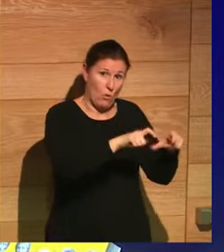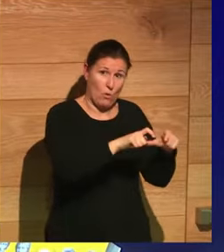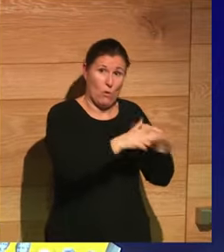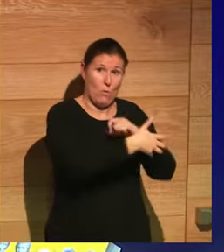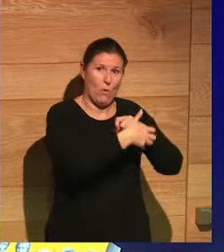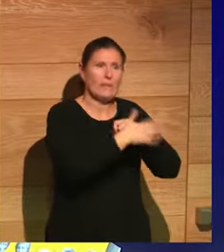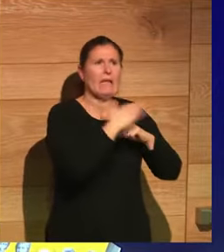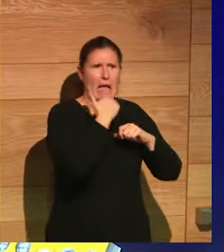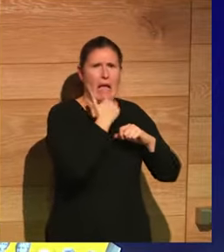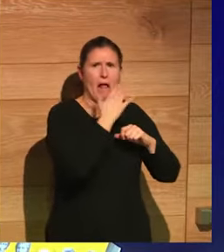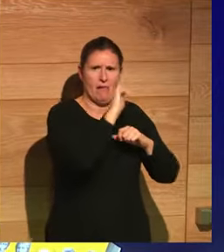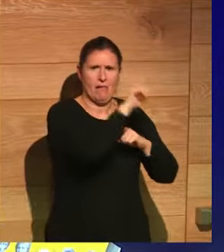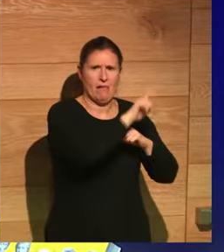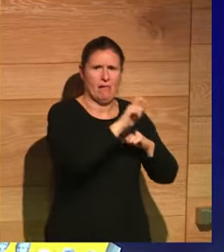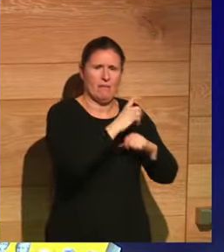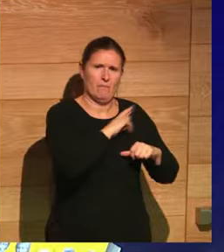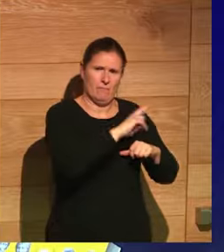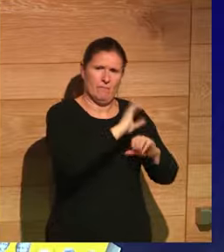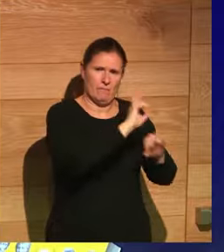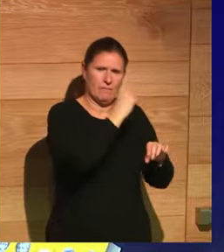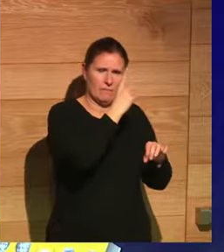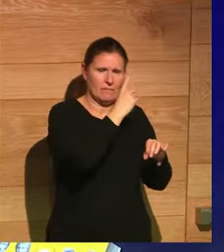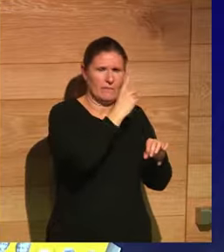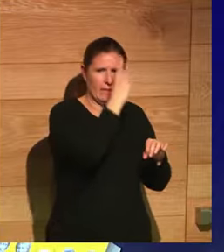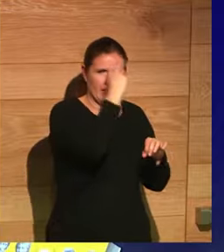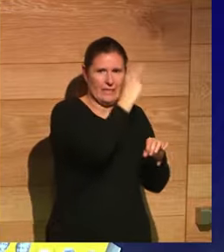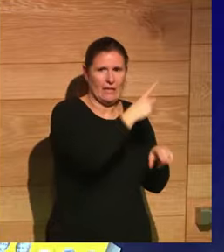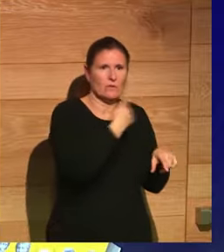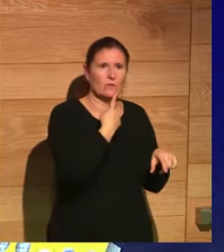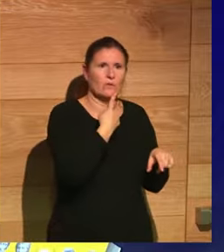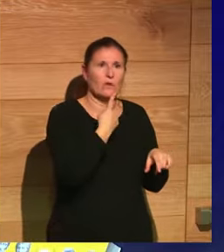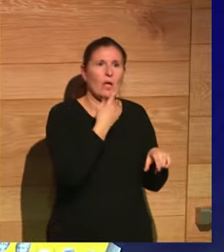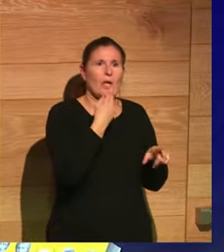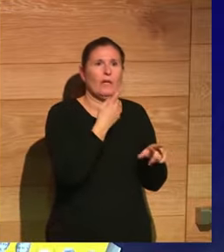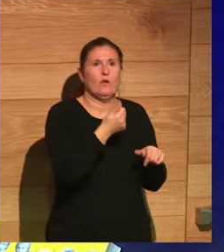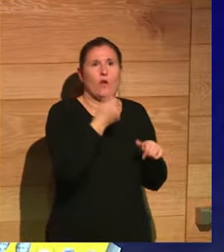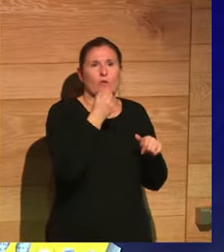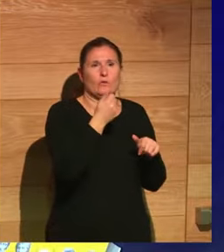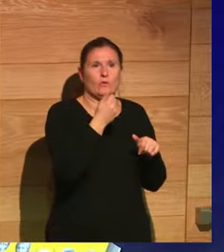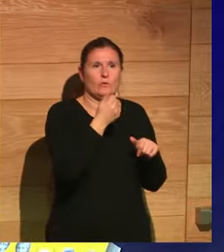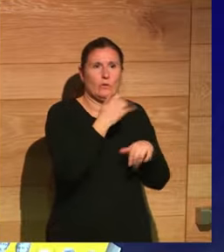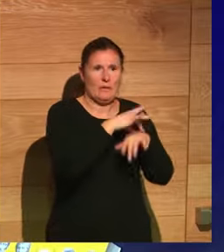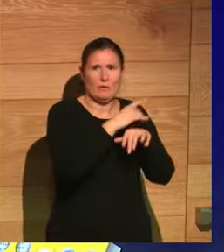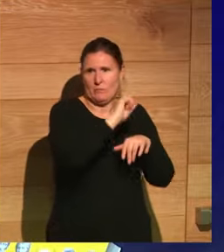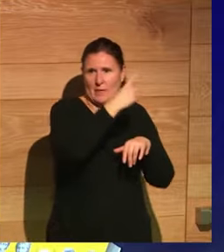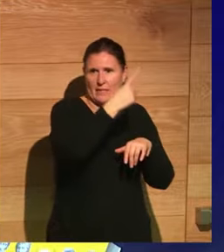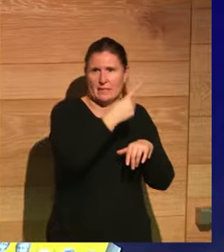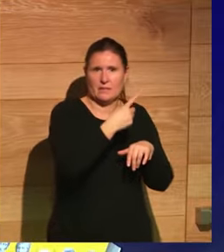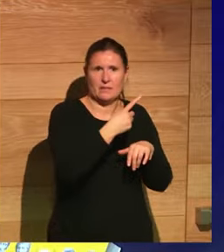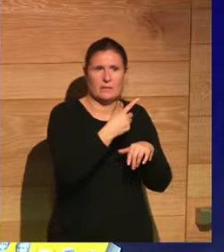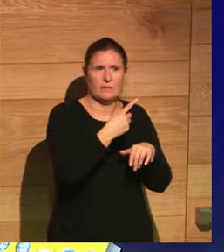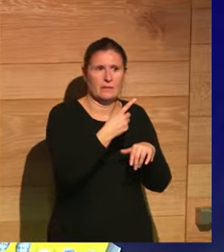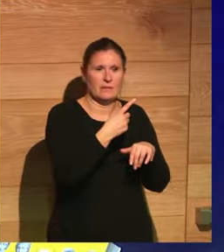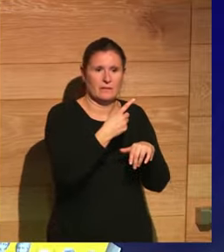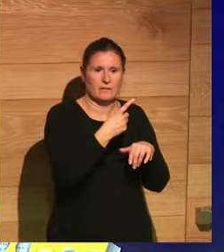y sin embargo entre los más ricos eran sobre todo tradicionalistas, veneraban a los dioses. Pues fijaos que en la moneda del